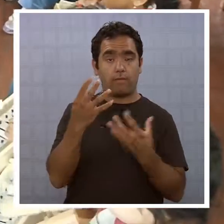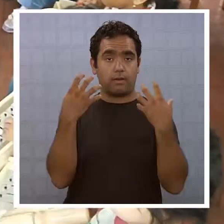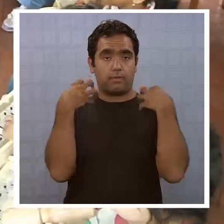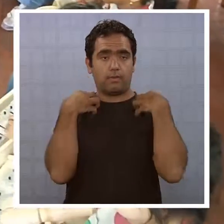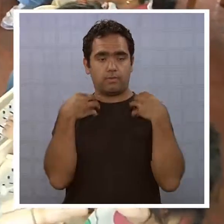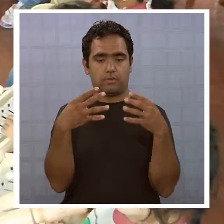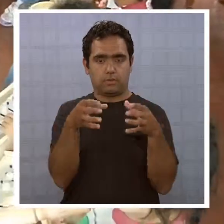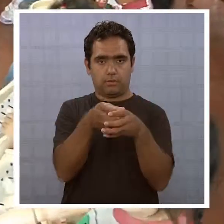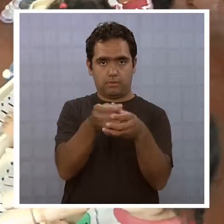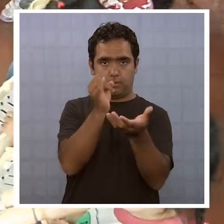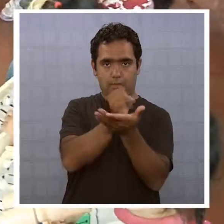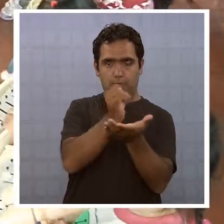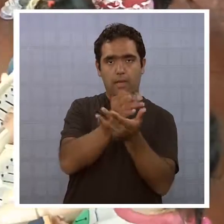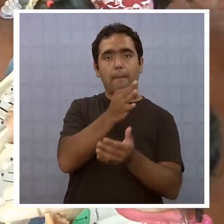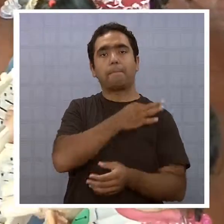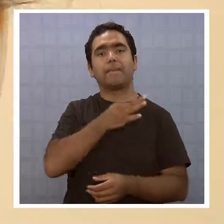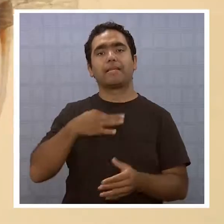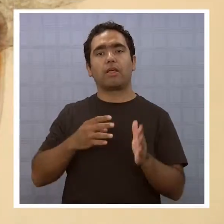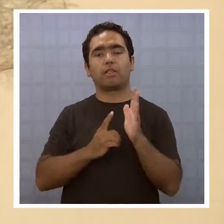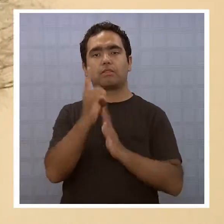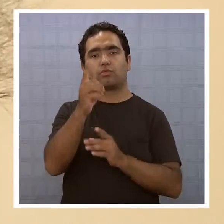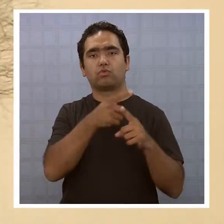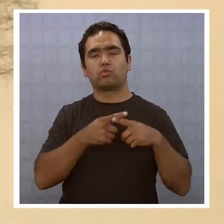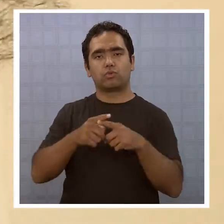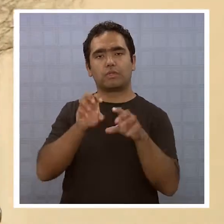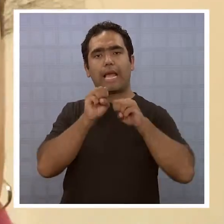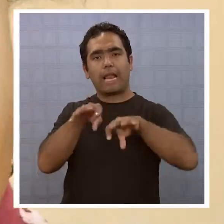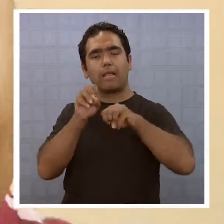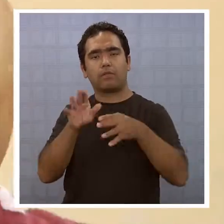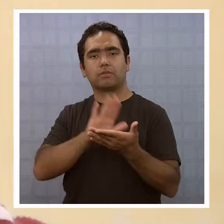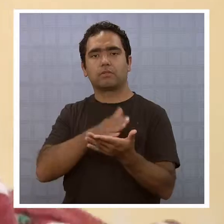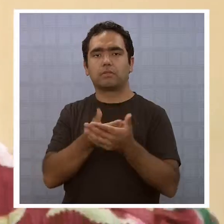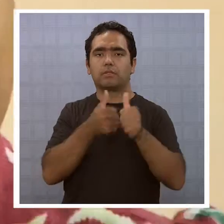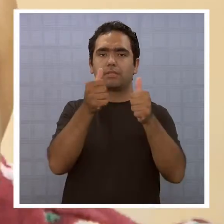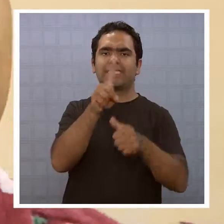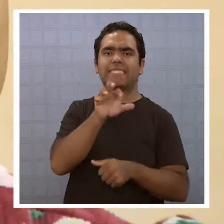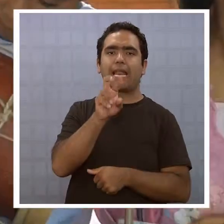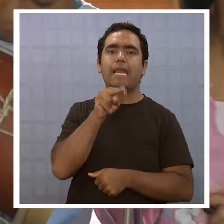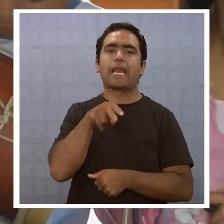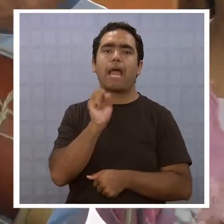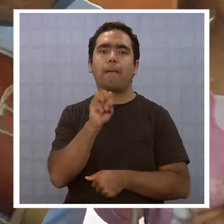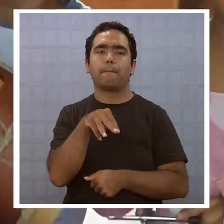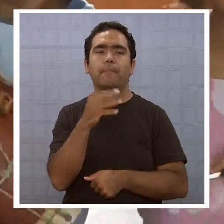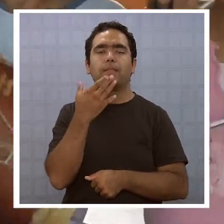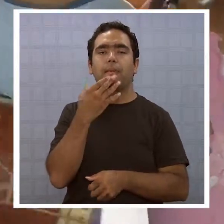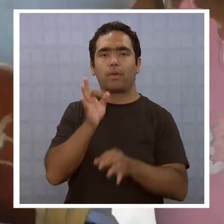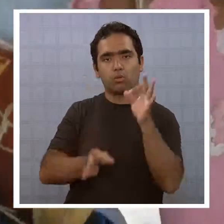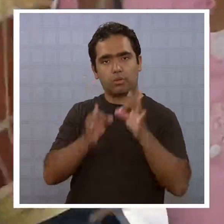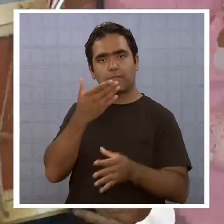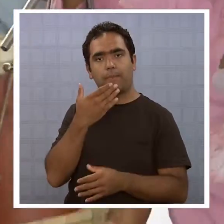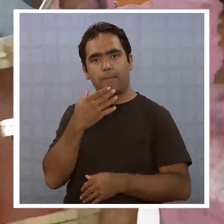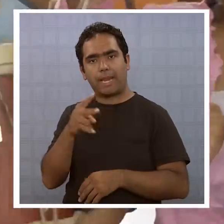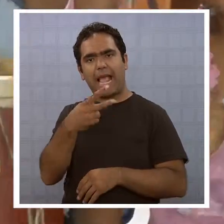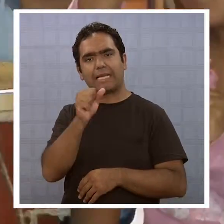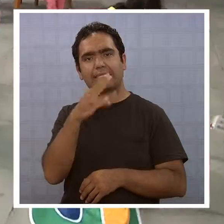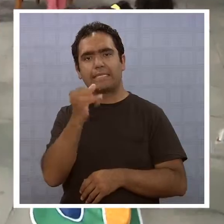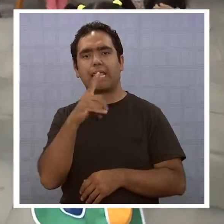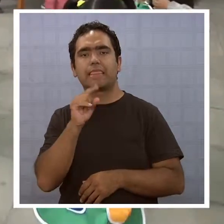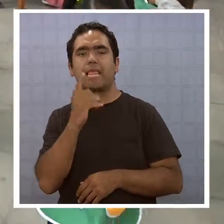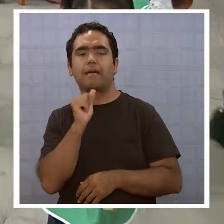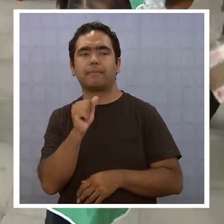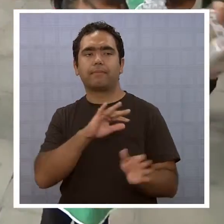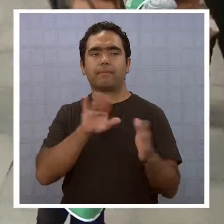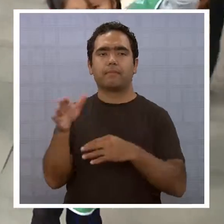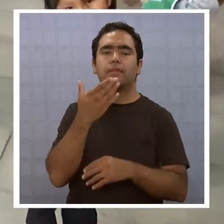La nueva entidad estará conformada por los Ministerios de Desarrollo Social, Educación, Salud, CERNAM, Justicia y Hacienda,